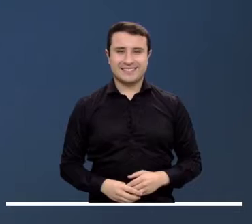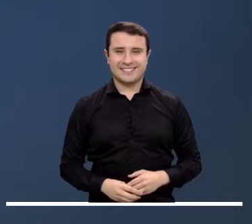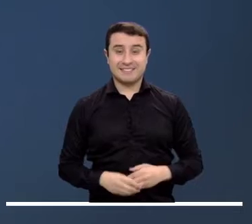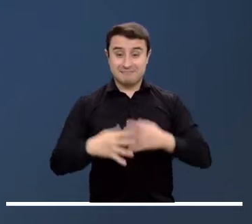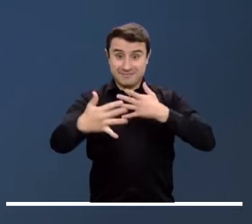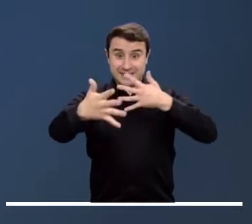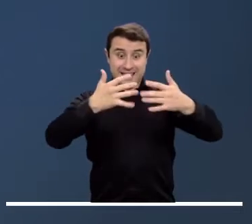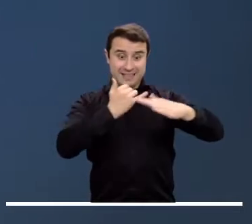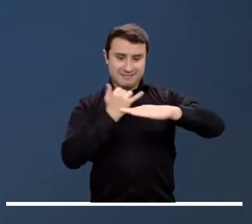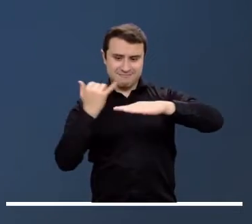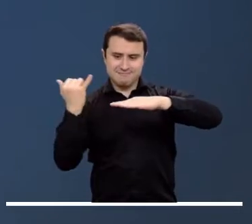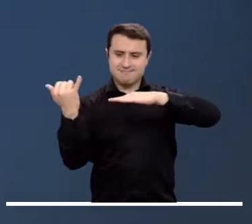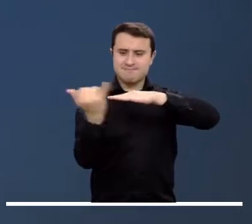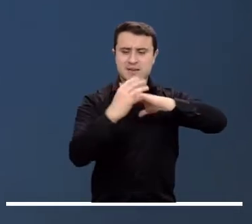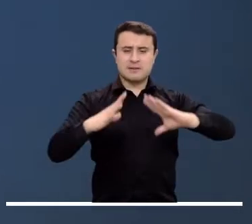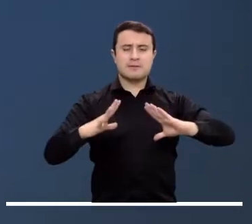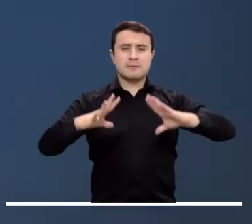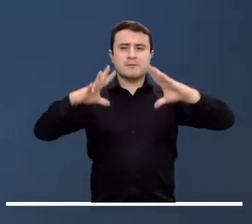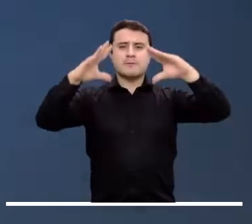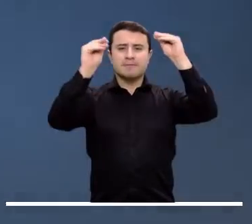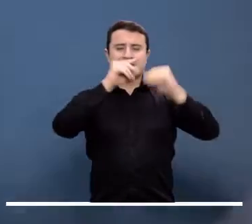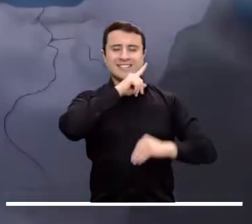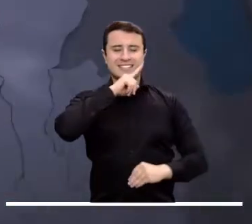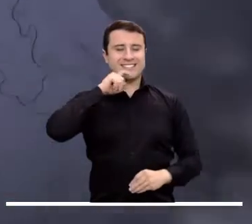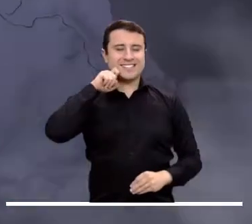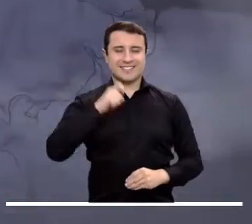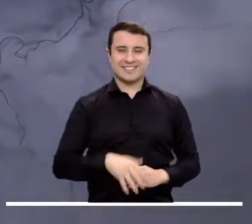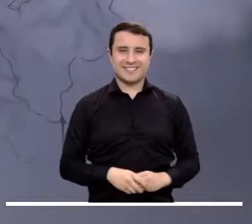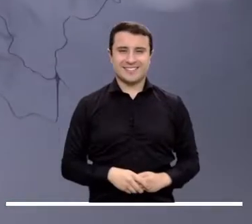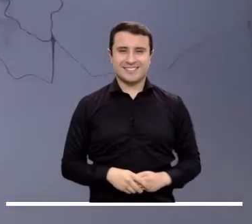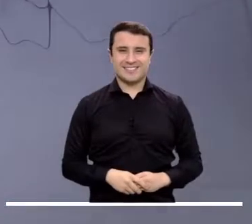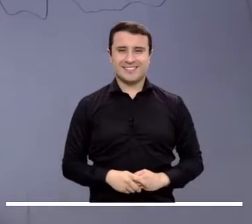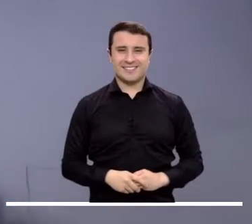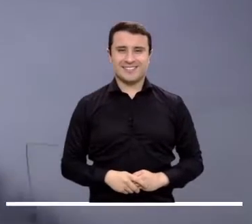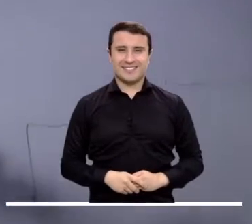El archipiélago San Andresano tendrá predominio de tiempo seco.